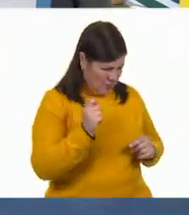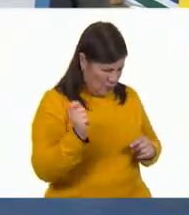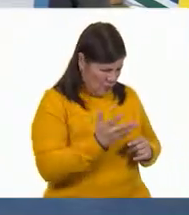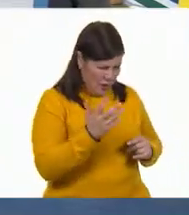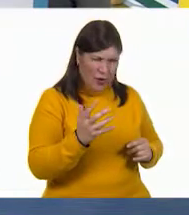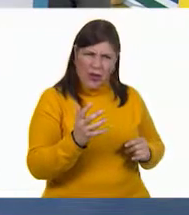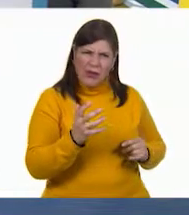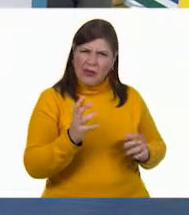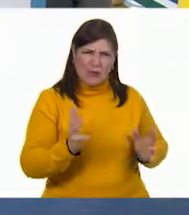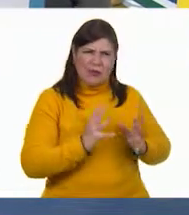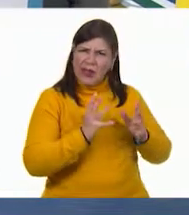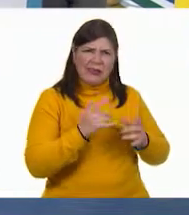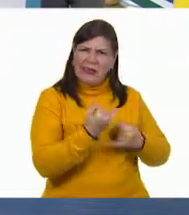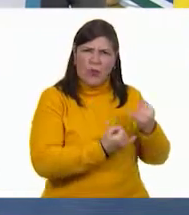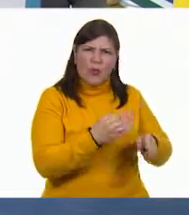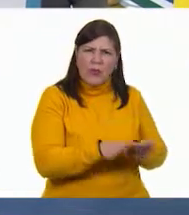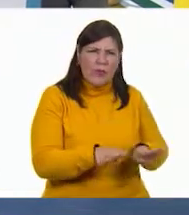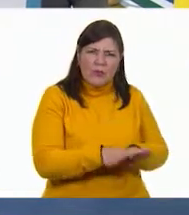juega?